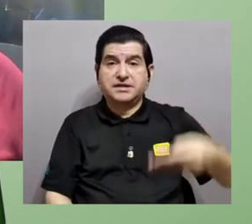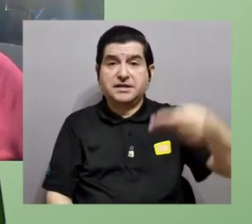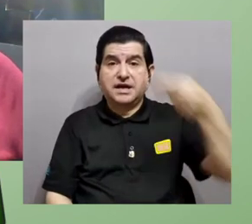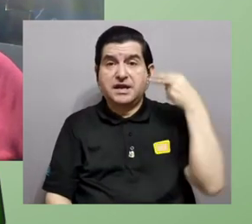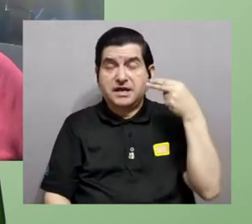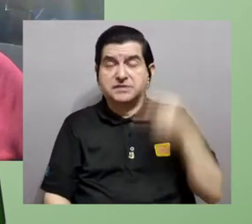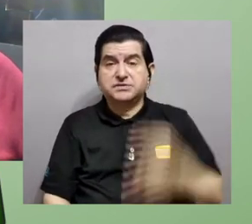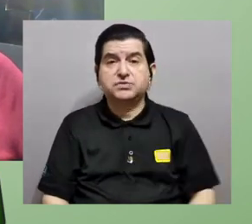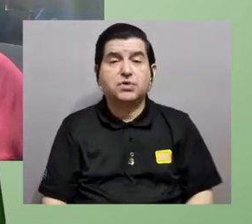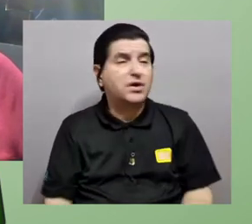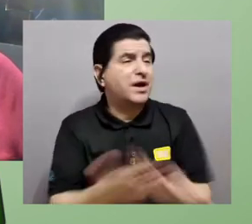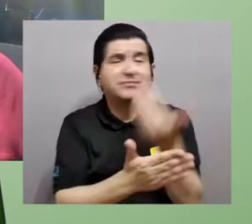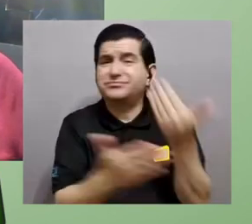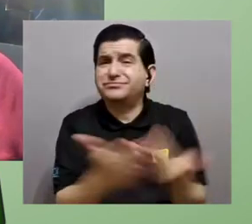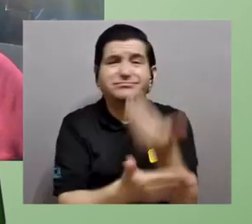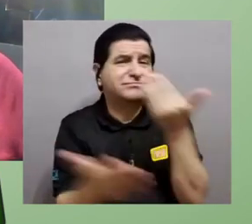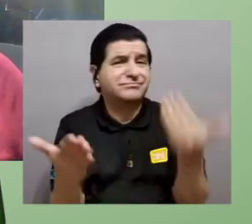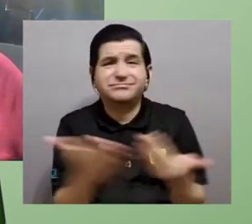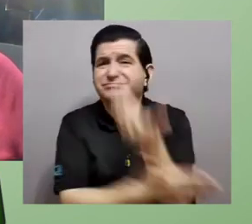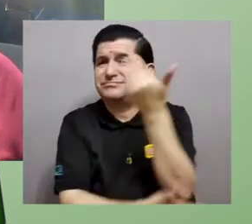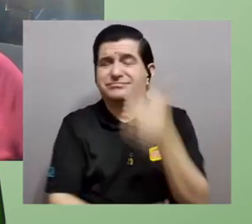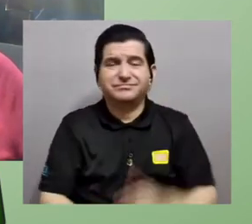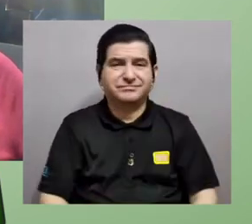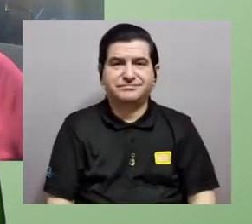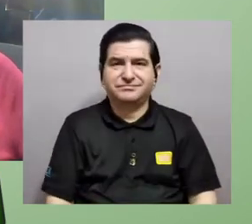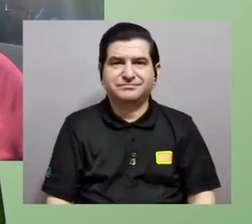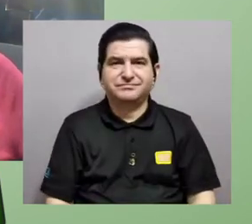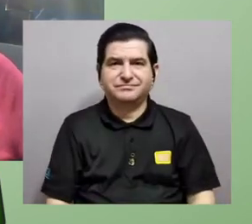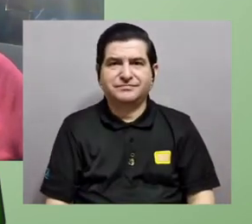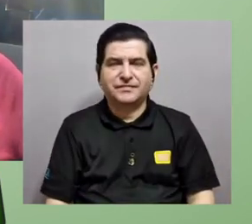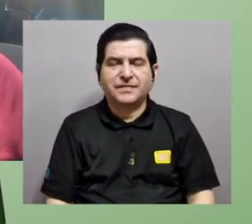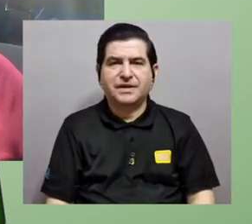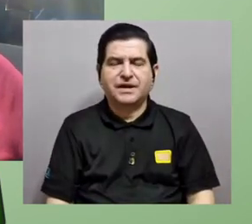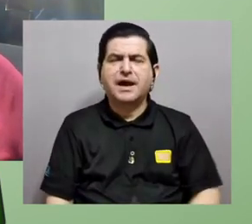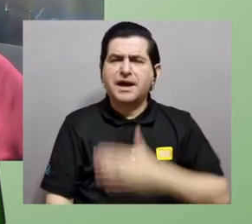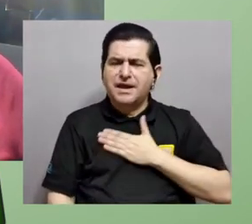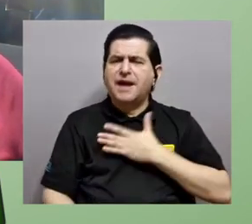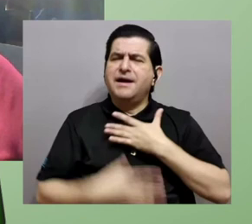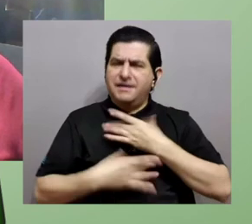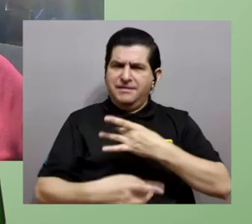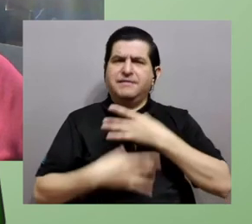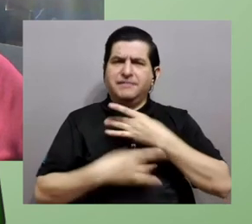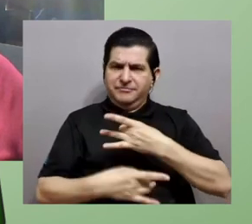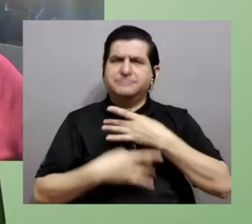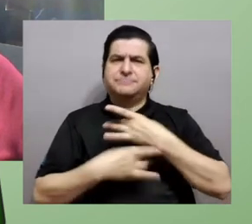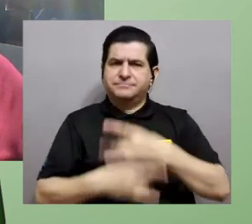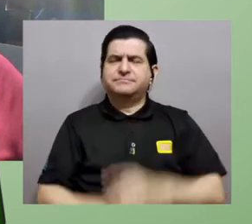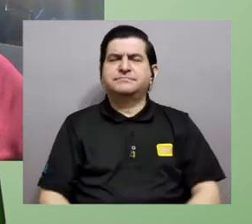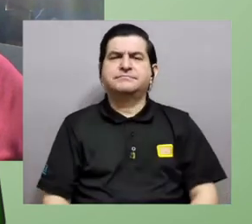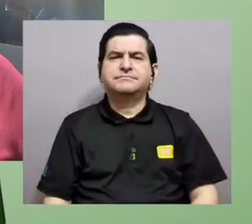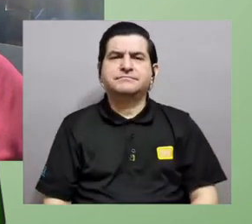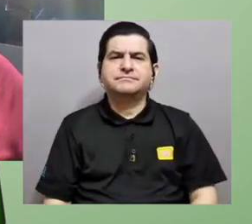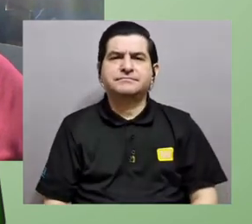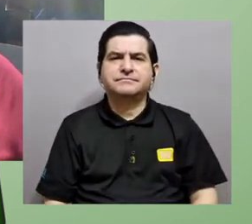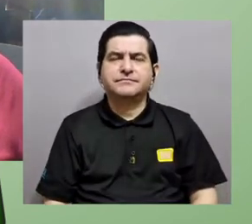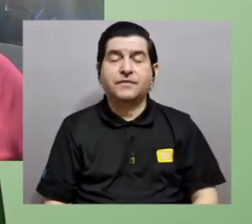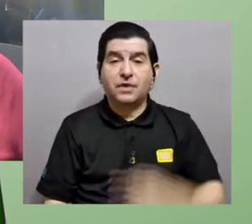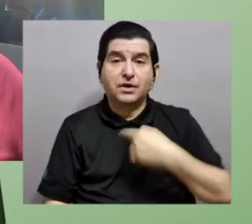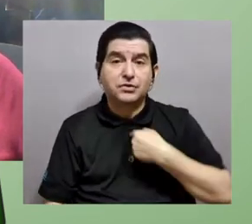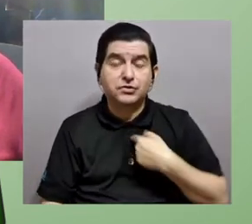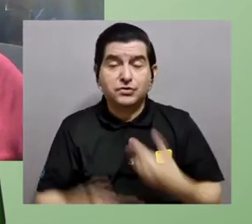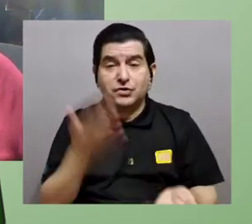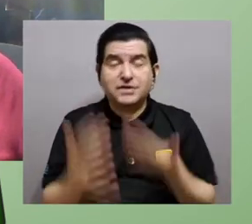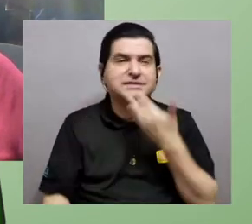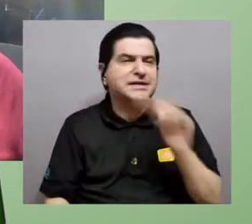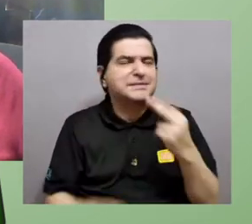Rica tiene una historia realmente muy reciente y me llamaba la atención aquí